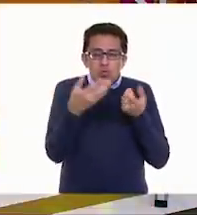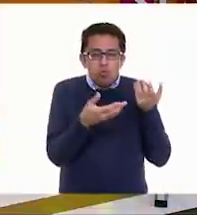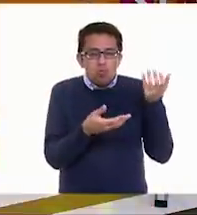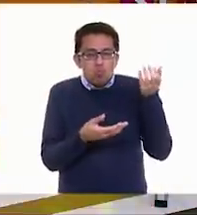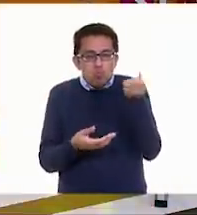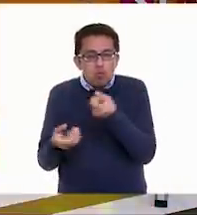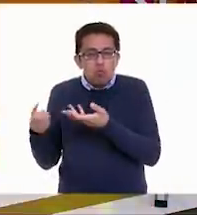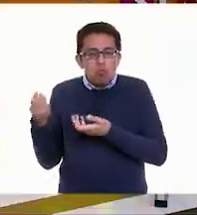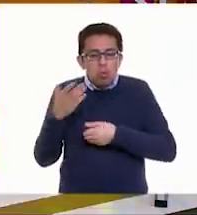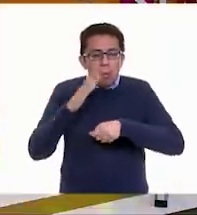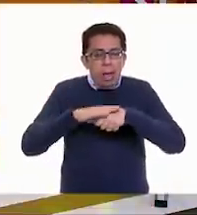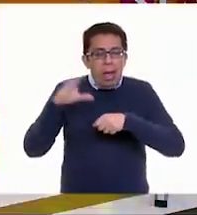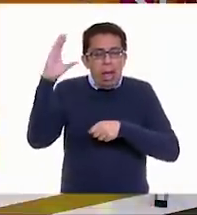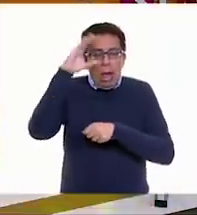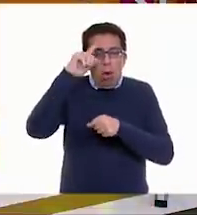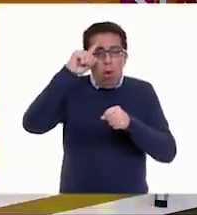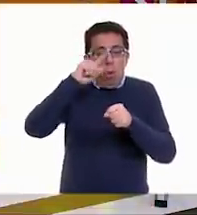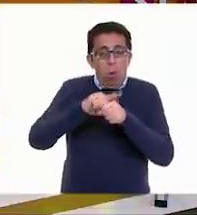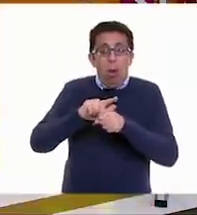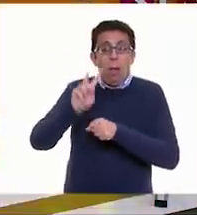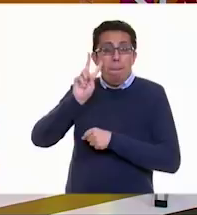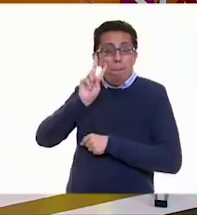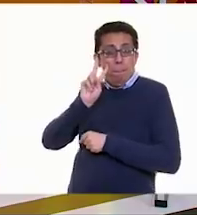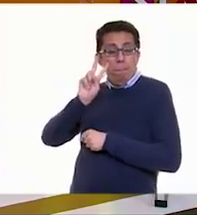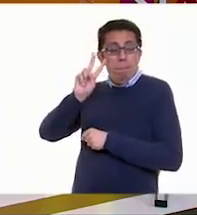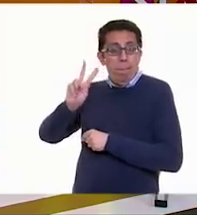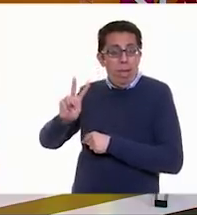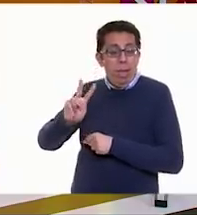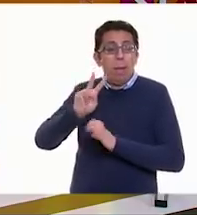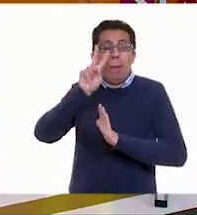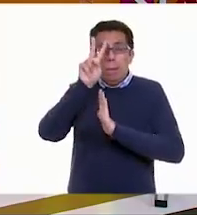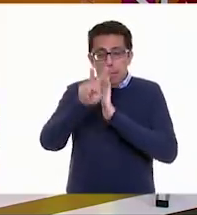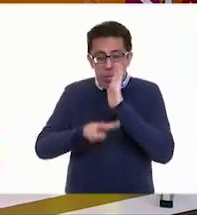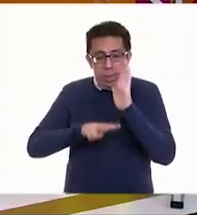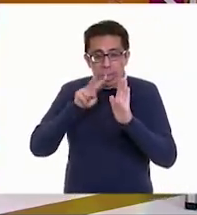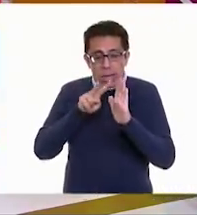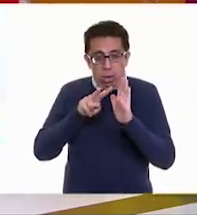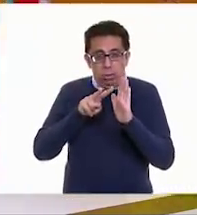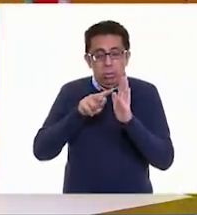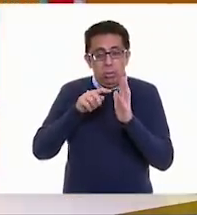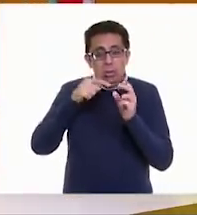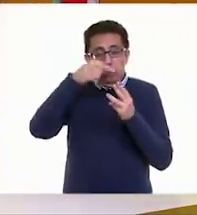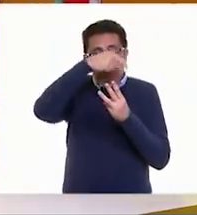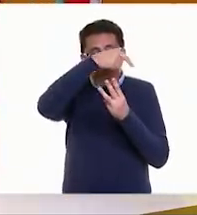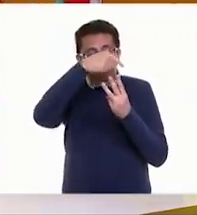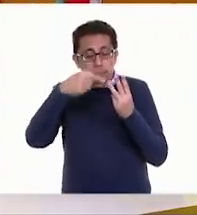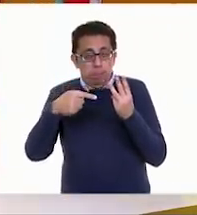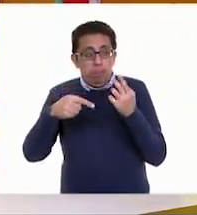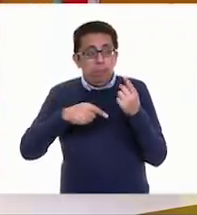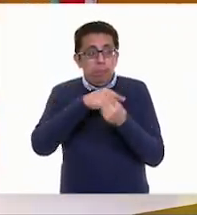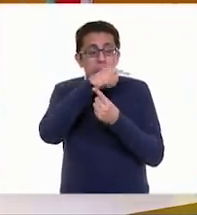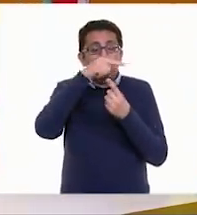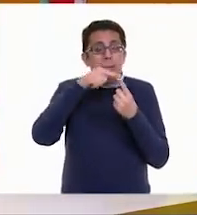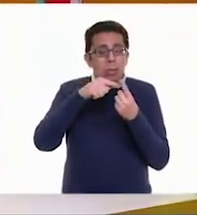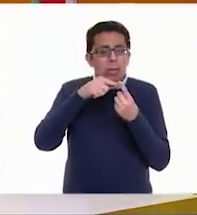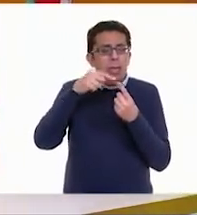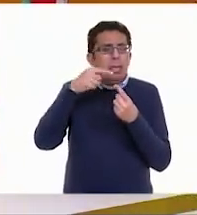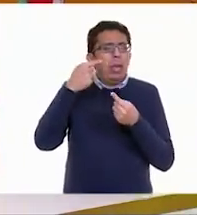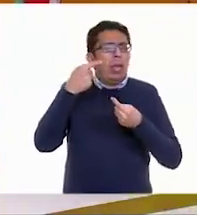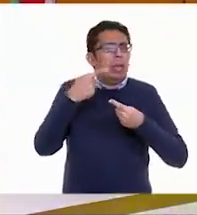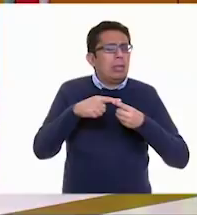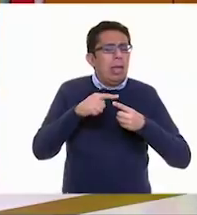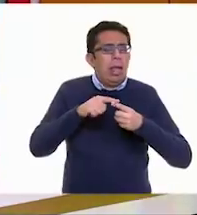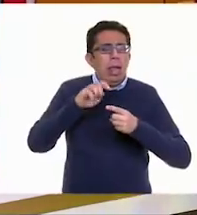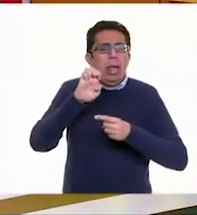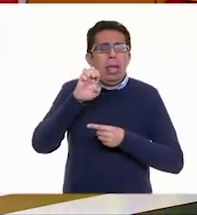cultura, vamos a observar tres videos. Fíjate muy bien. Un video es de Emily. Ella